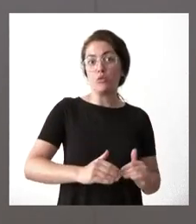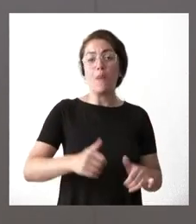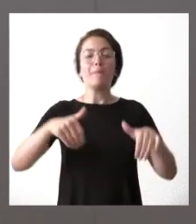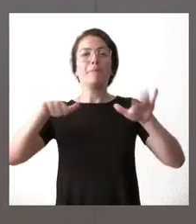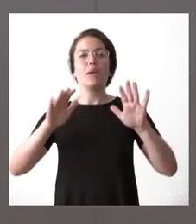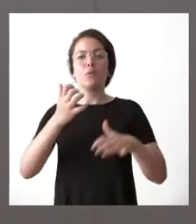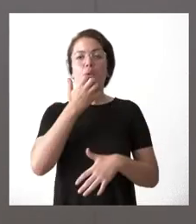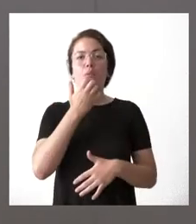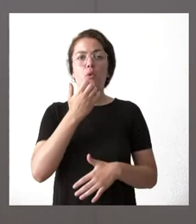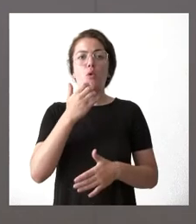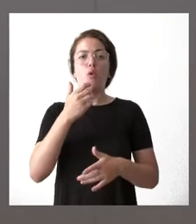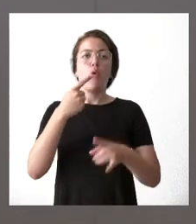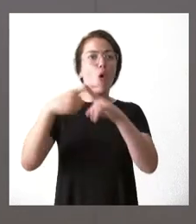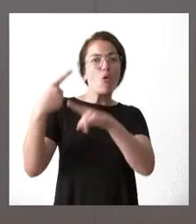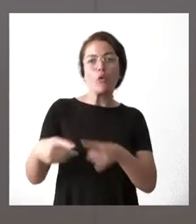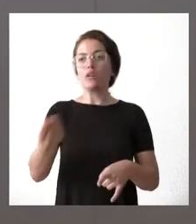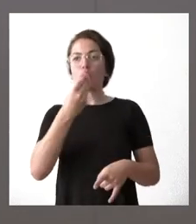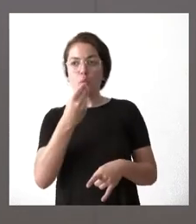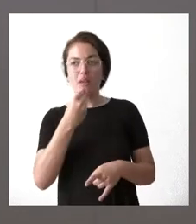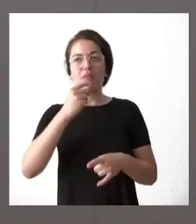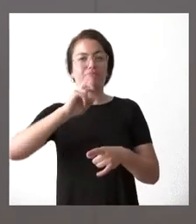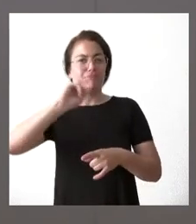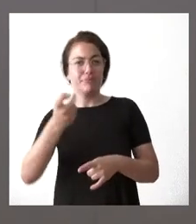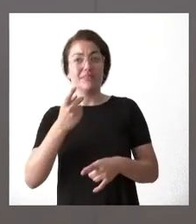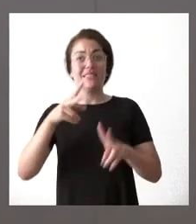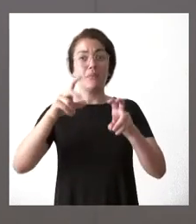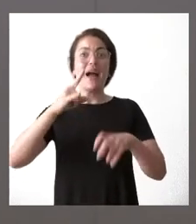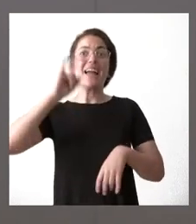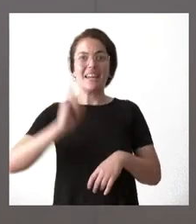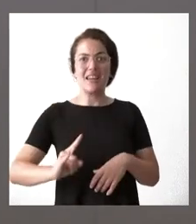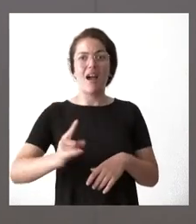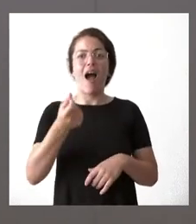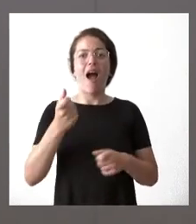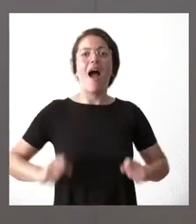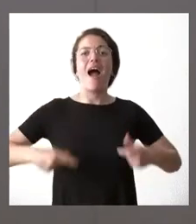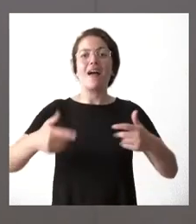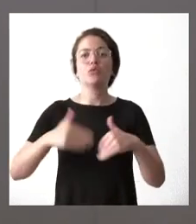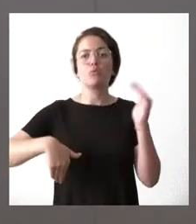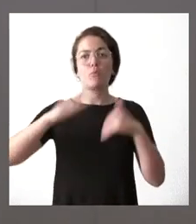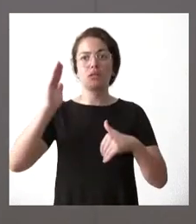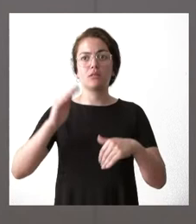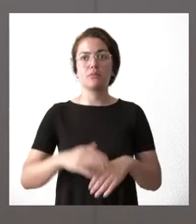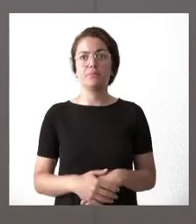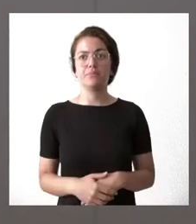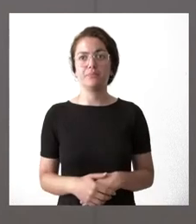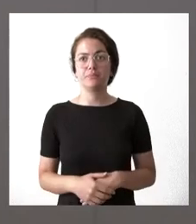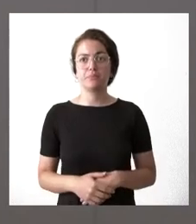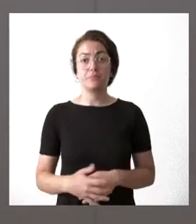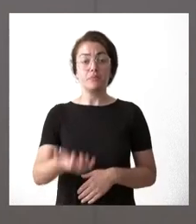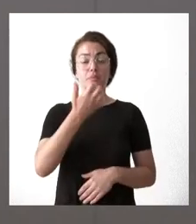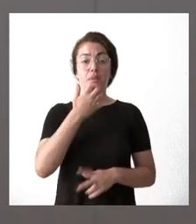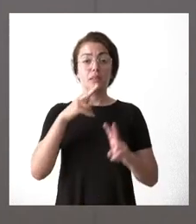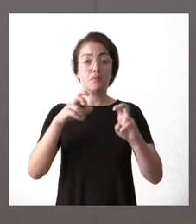Castilla y León es algo mayor básicamente en materia energética y en materia del consumo de alimentos. En materia energética, pues por el hecho